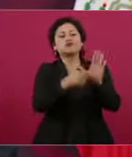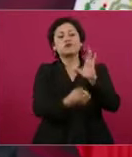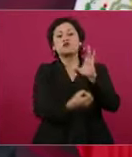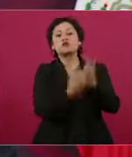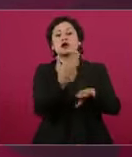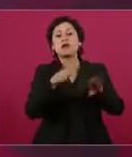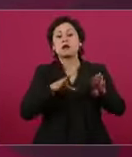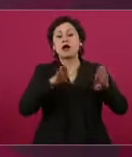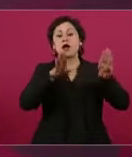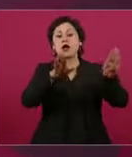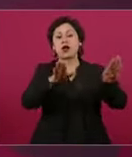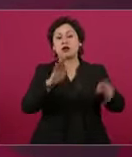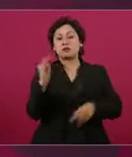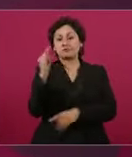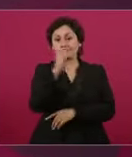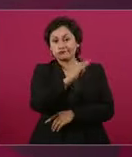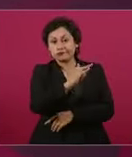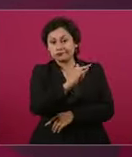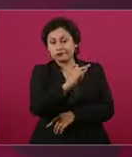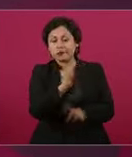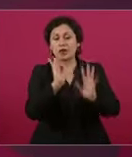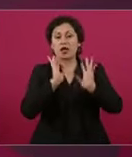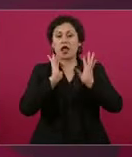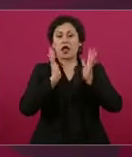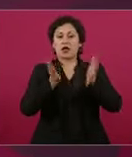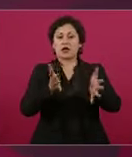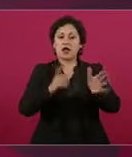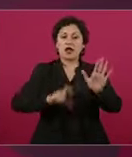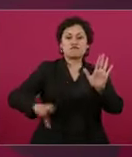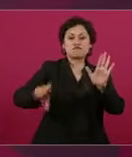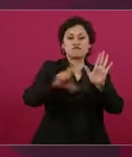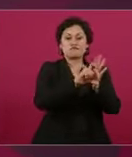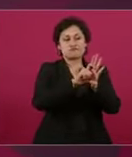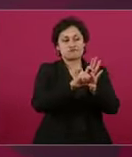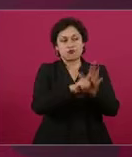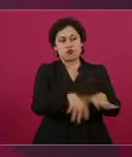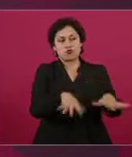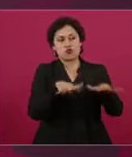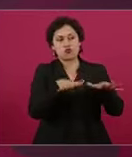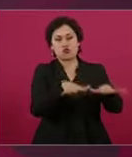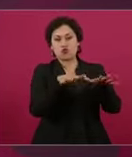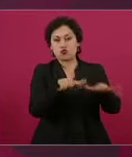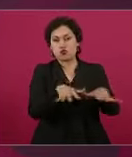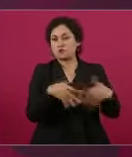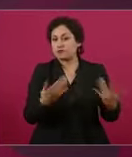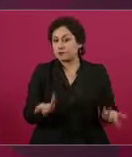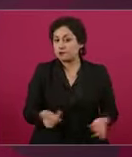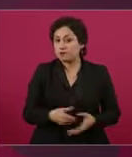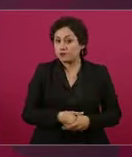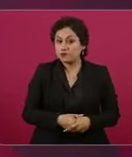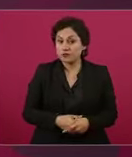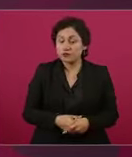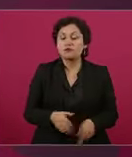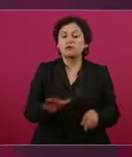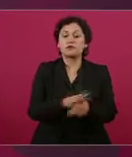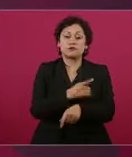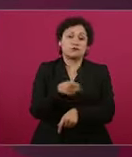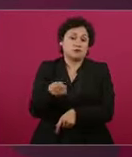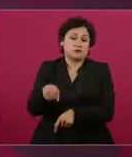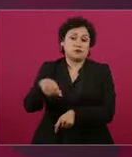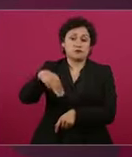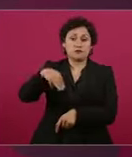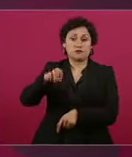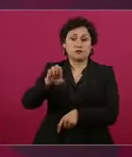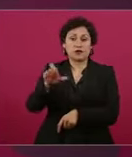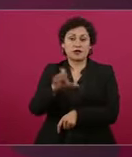lucir más, porque estamos hablando de mexicana de aviación,